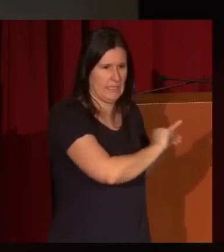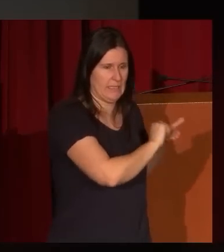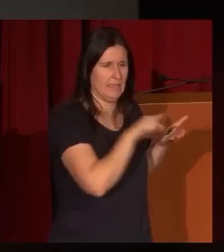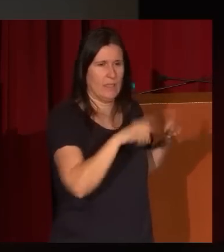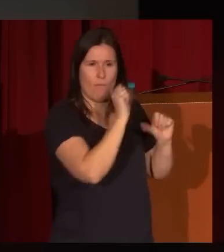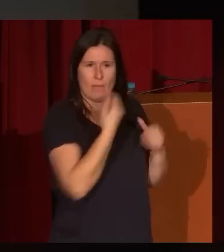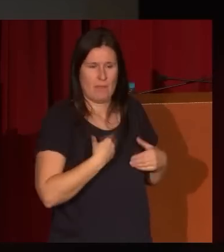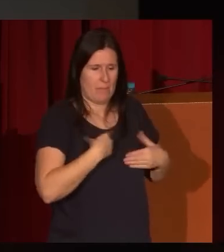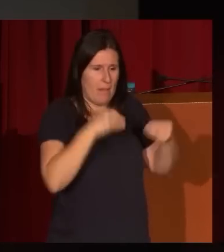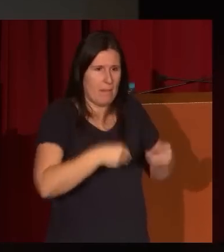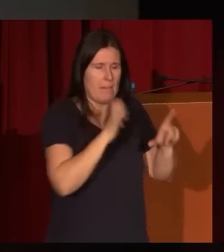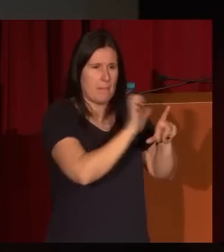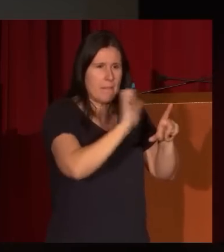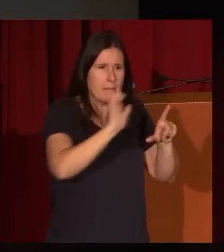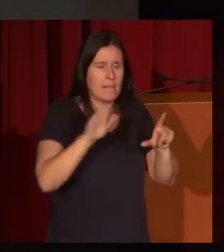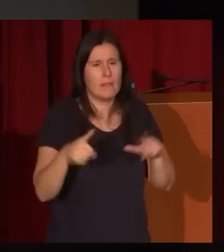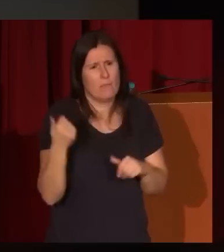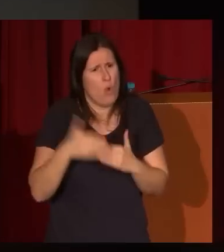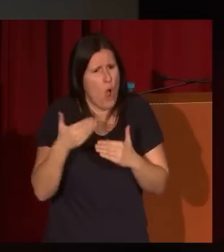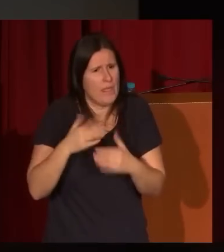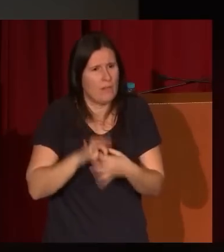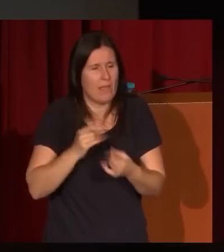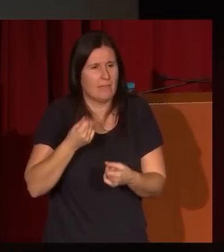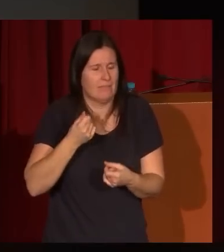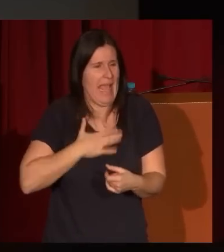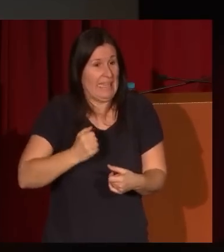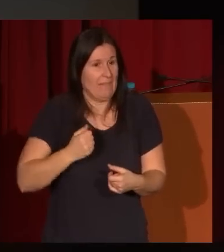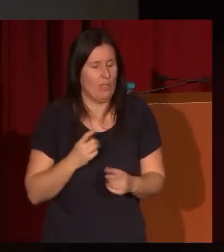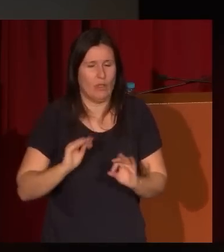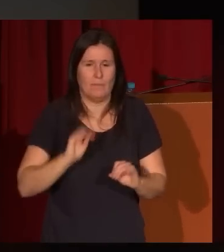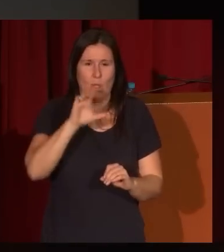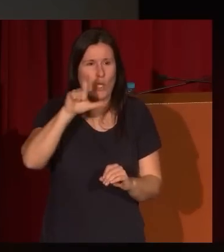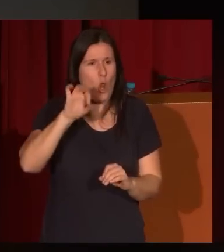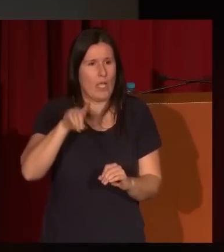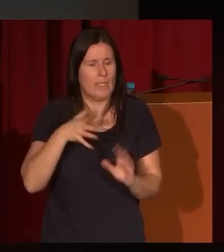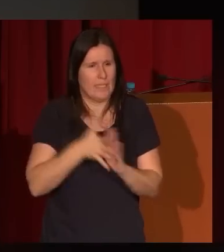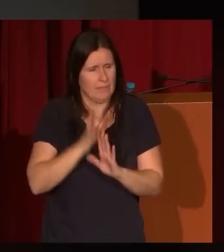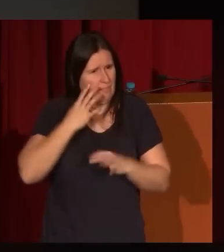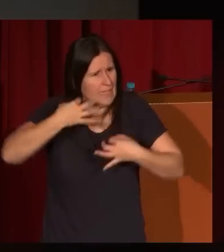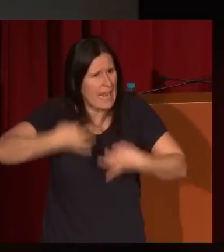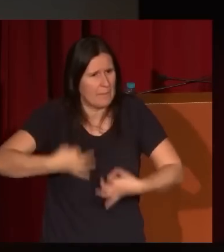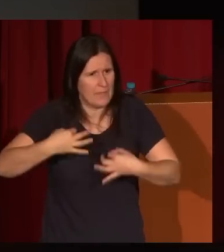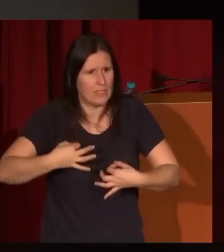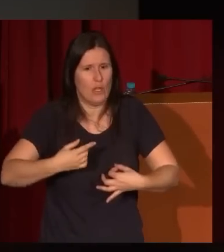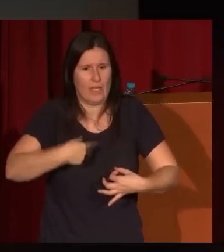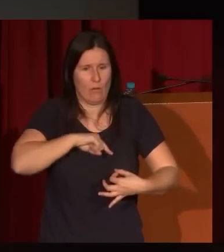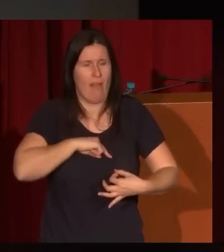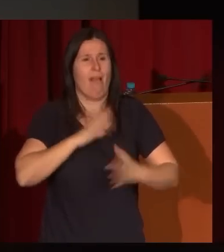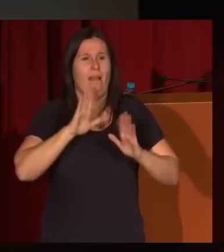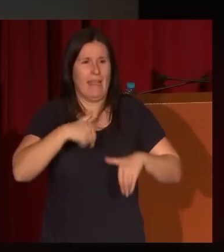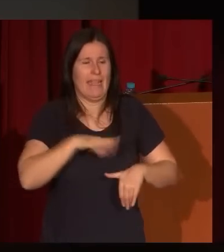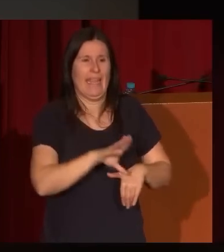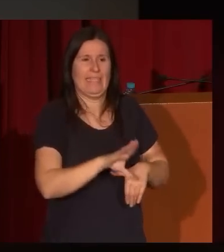moderno lo más sugerente lo más atrevido también de Eugenio Lucas y es realmente en lo que uno puede entender